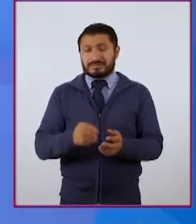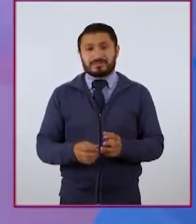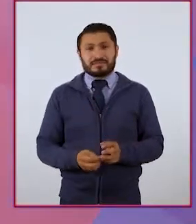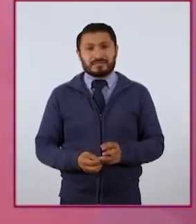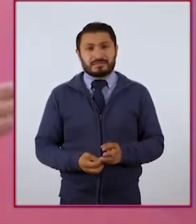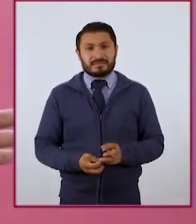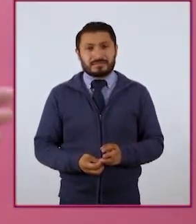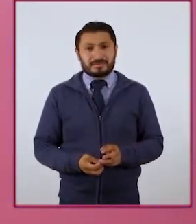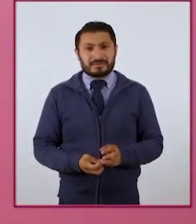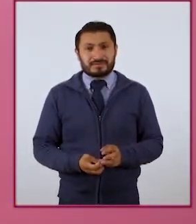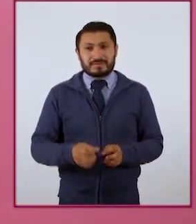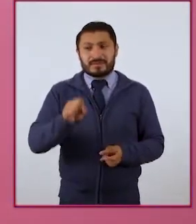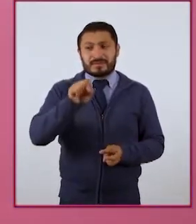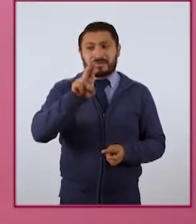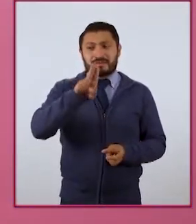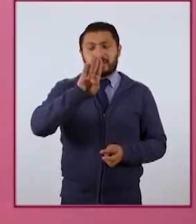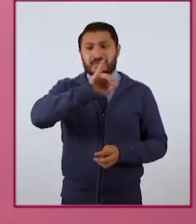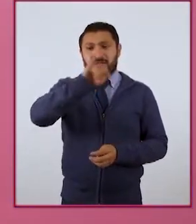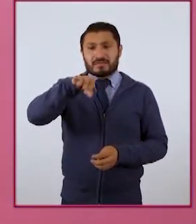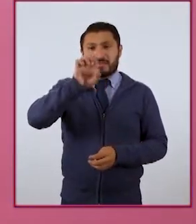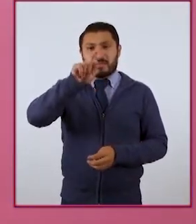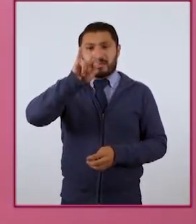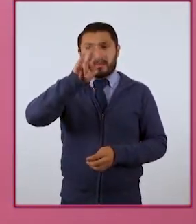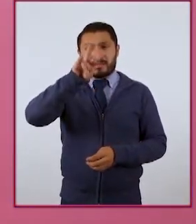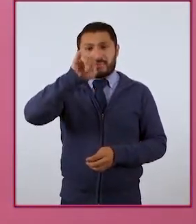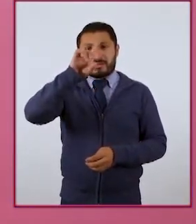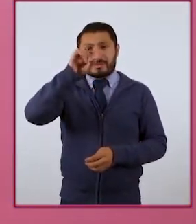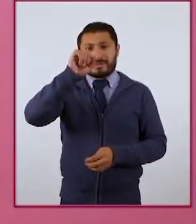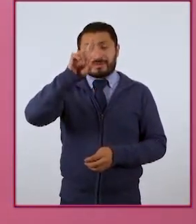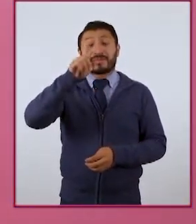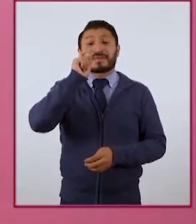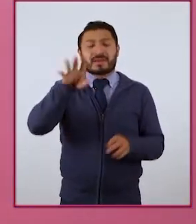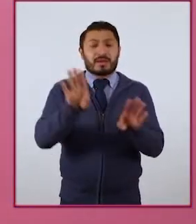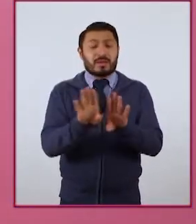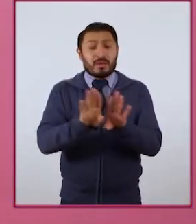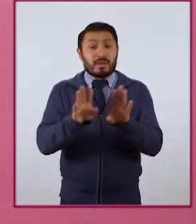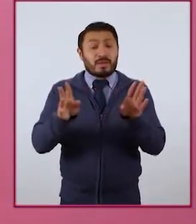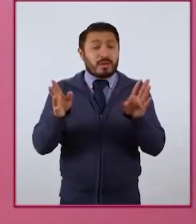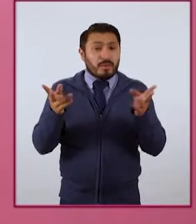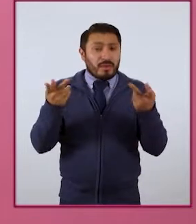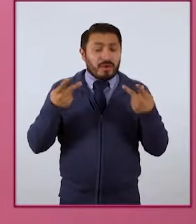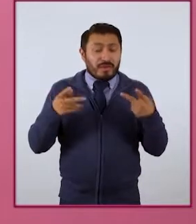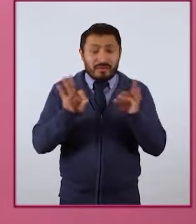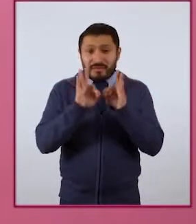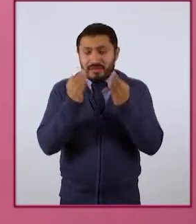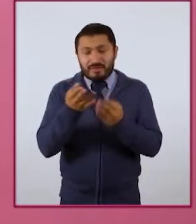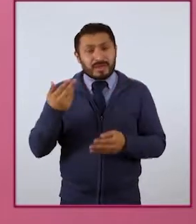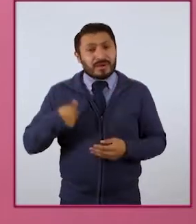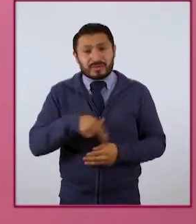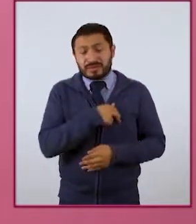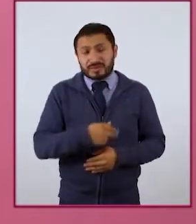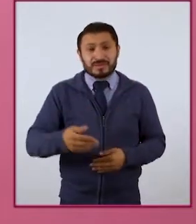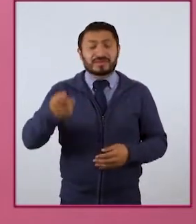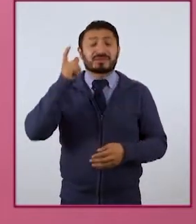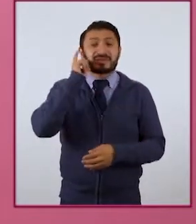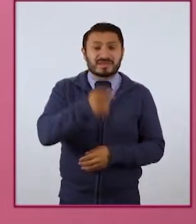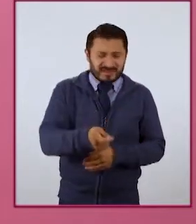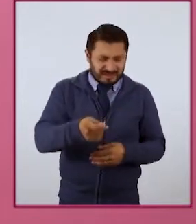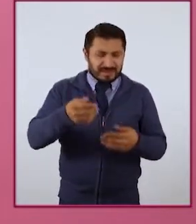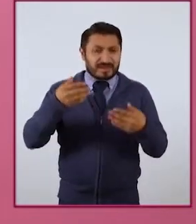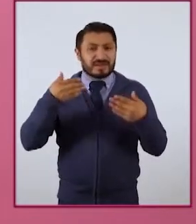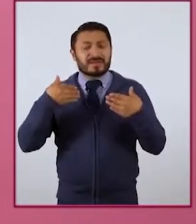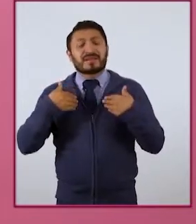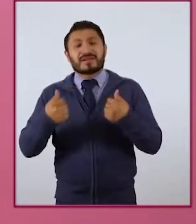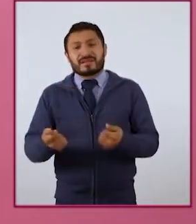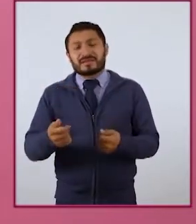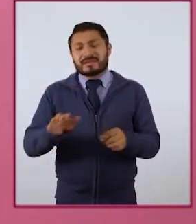La subjetividad se refiere a la manera en que las personas le damos significado al conocimiento que adquirimos a partir de lo que conocemos y sentimos